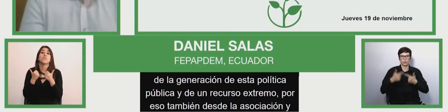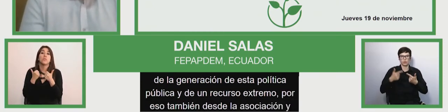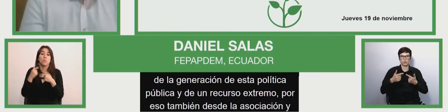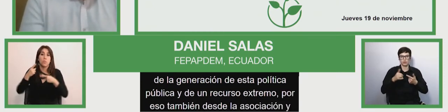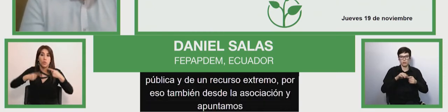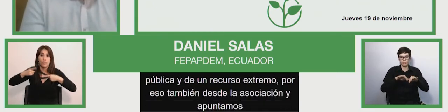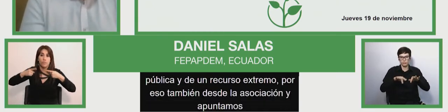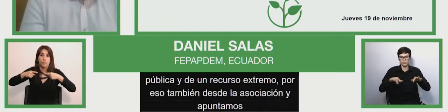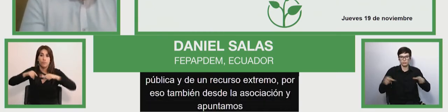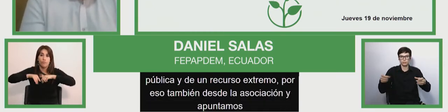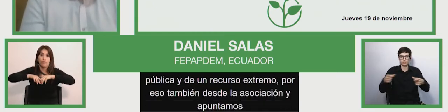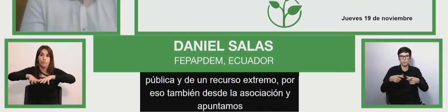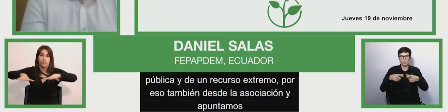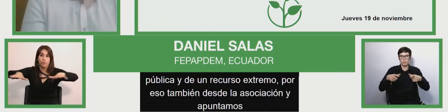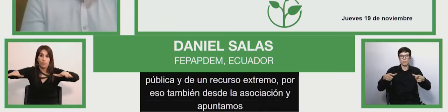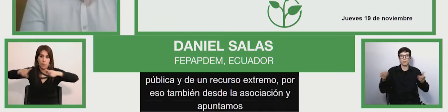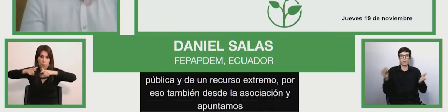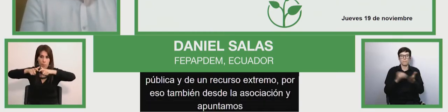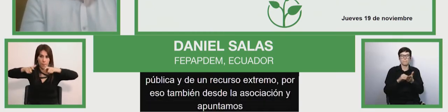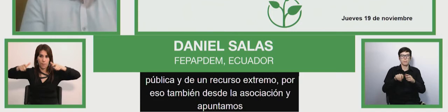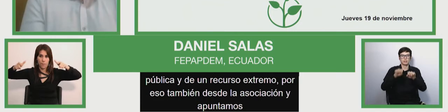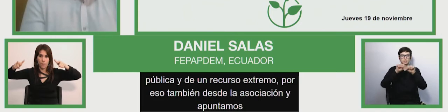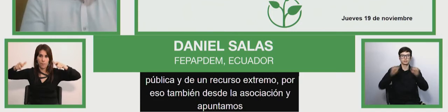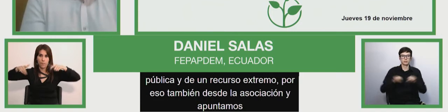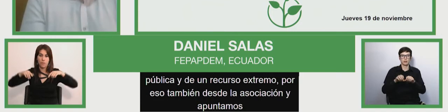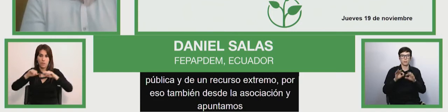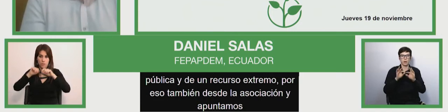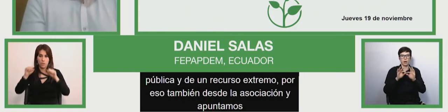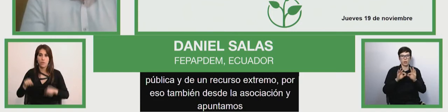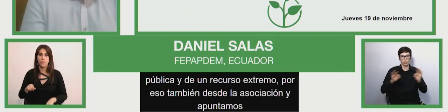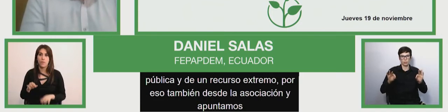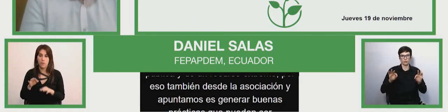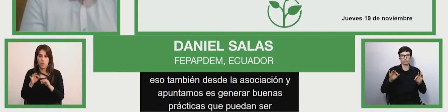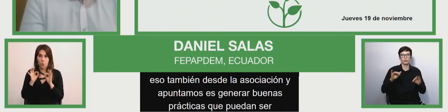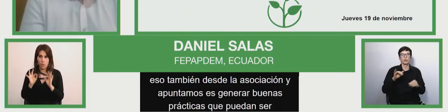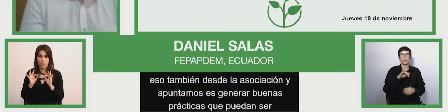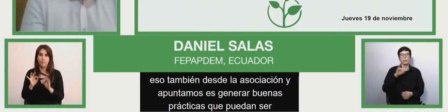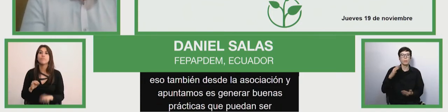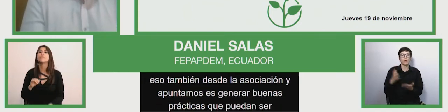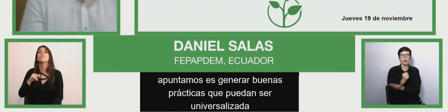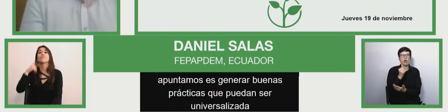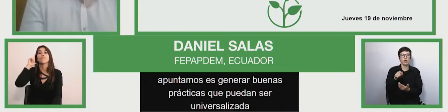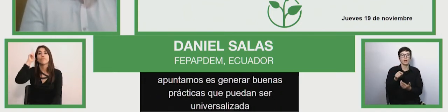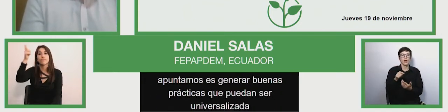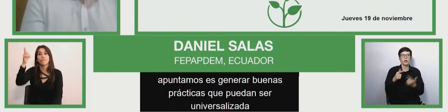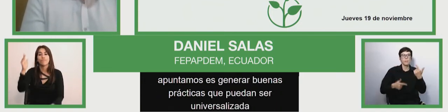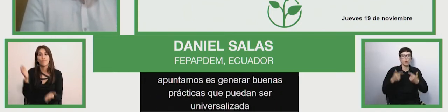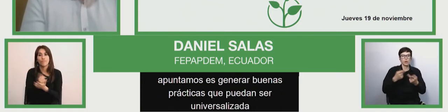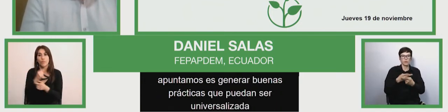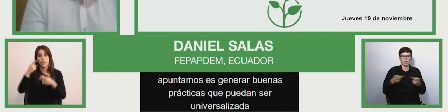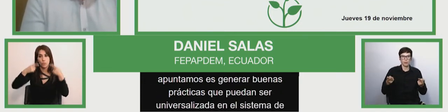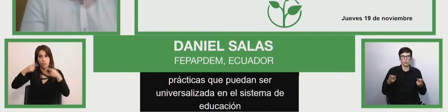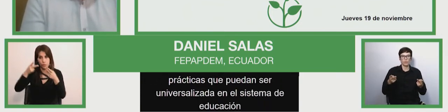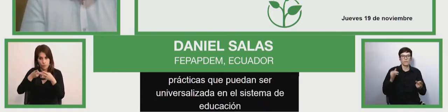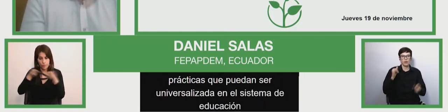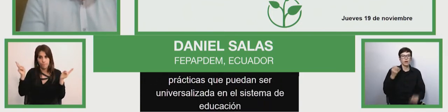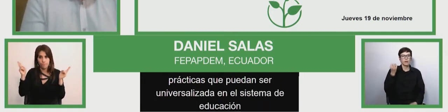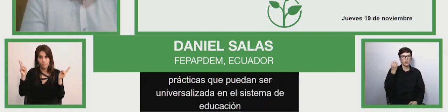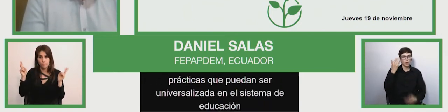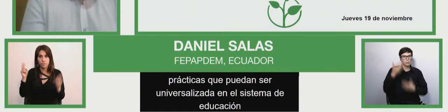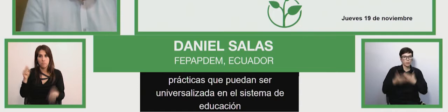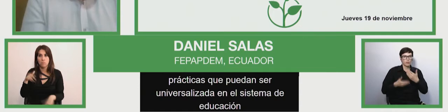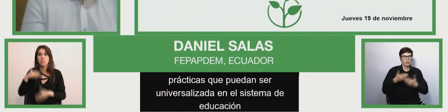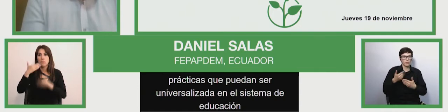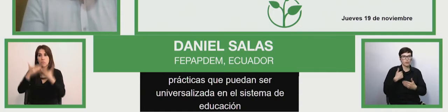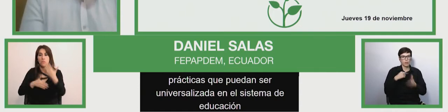universalizadas en el sistema de educación y construir justamente política pública también desde ahí. Y así aprendo esta colección y este proyecto